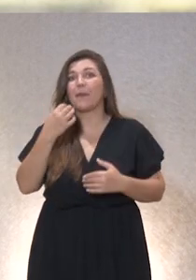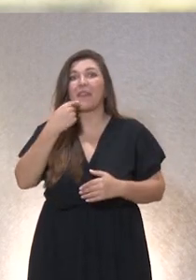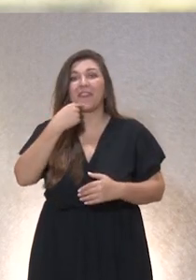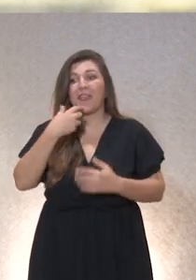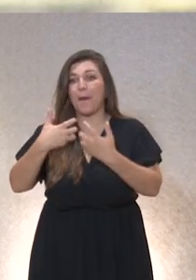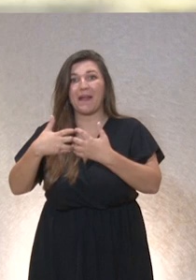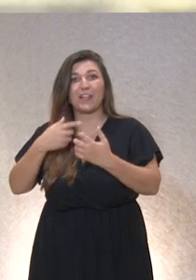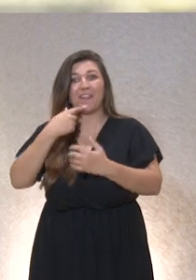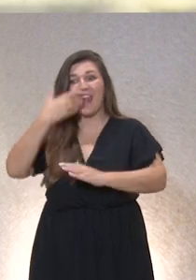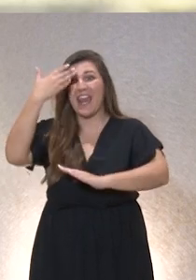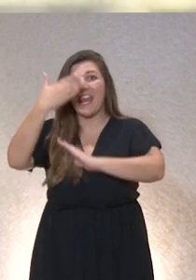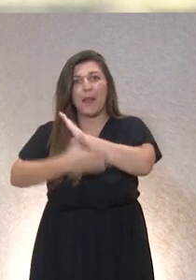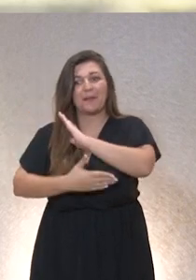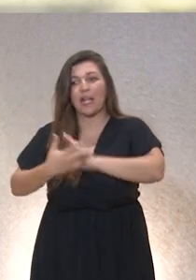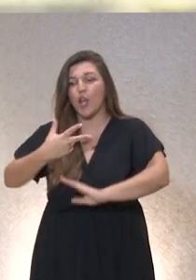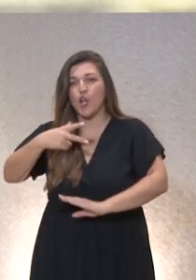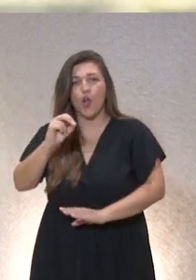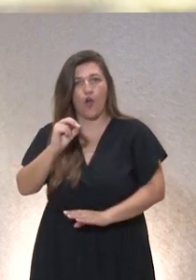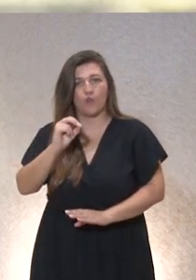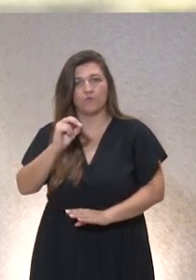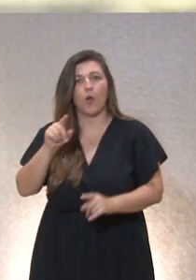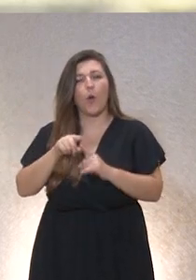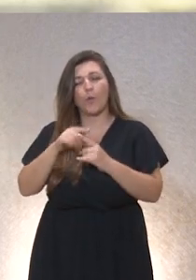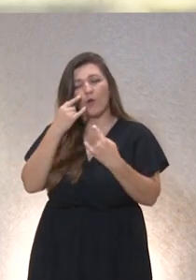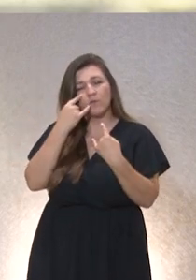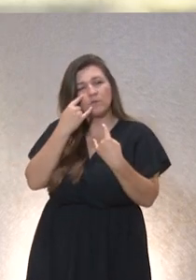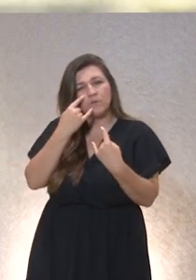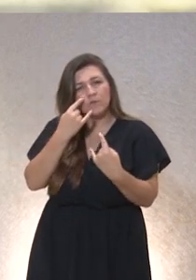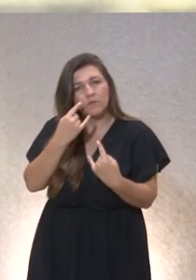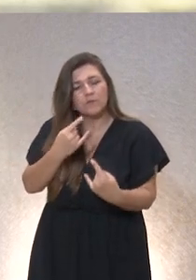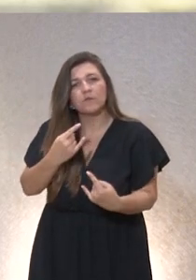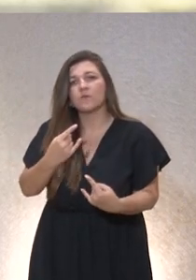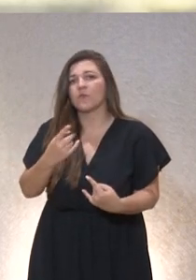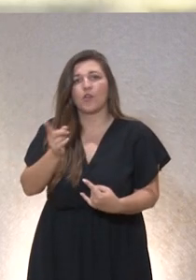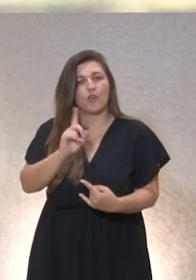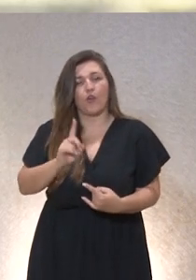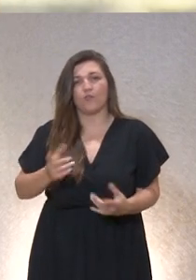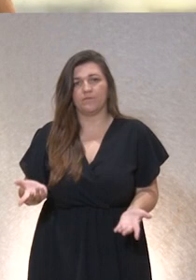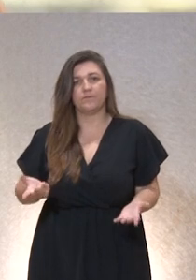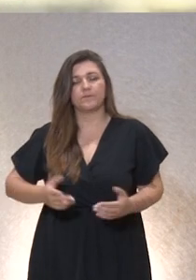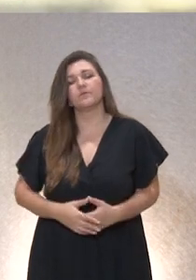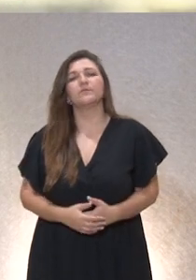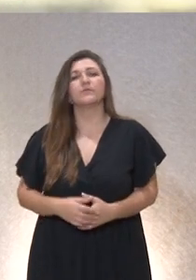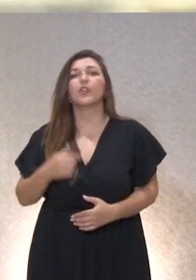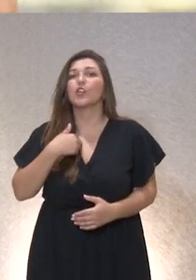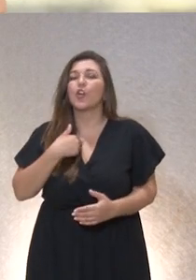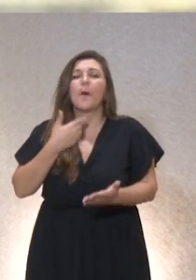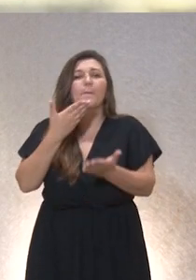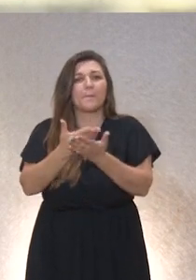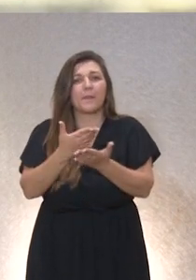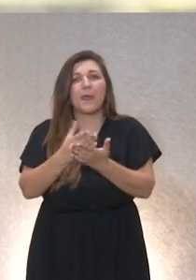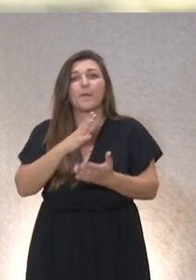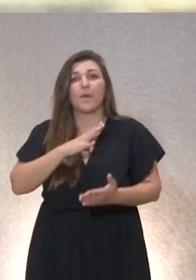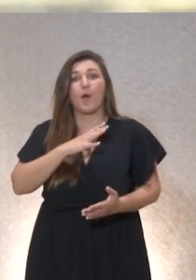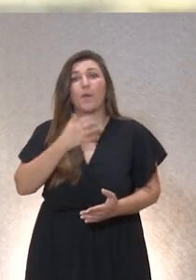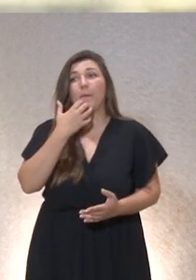artefacto el hecho de no dejarse engatusar y seducir o sea pensad yo os pido yo esto lo he hecho por